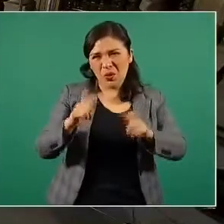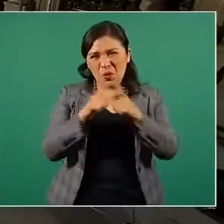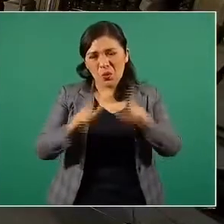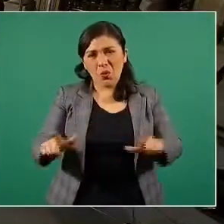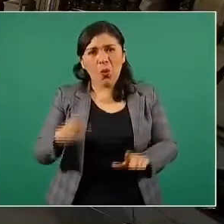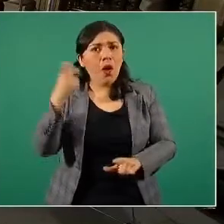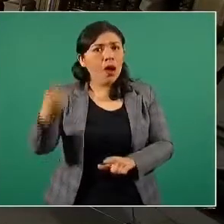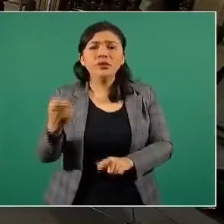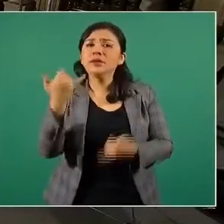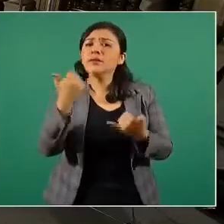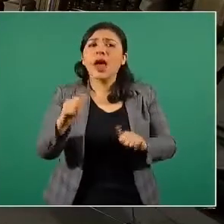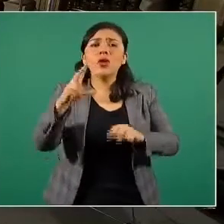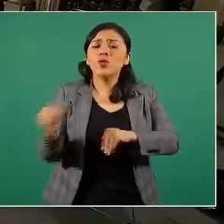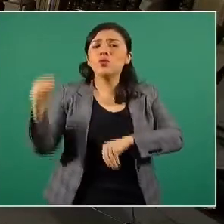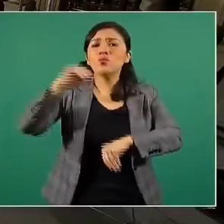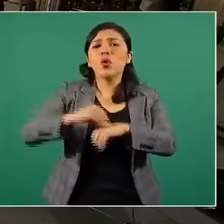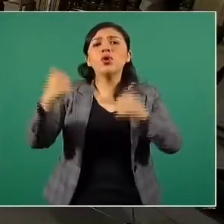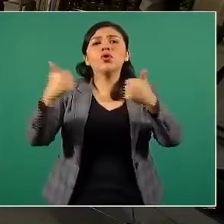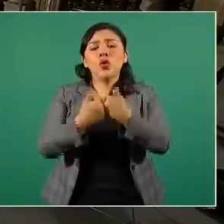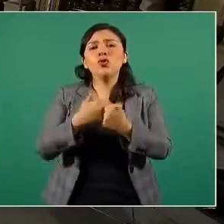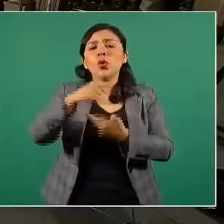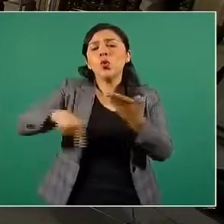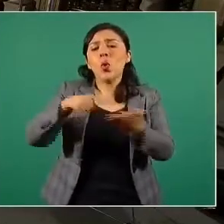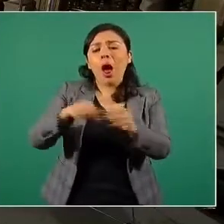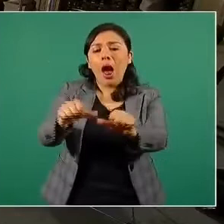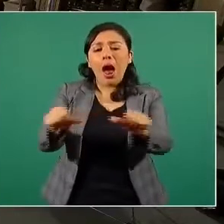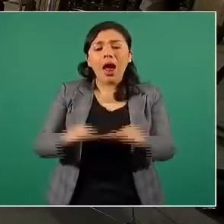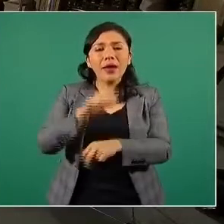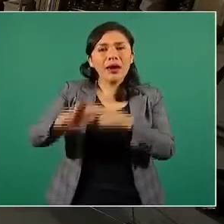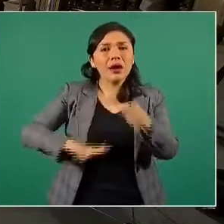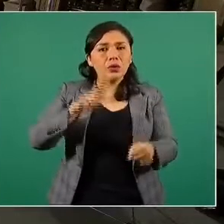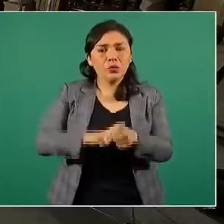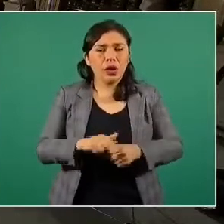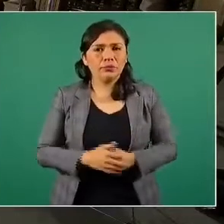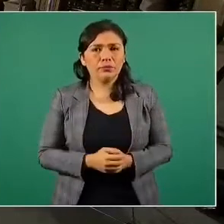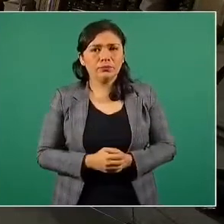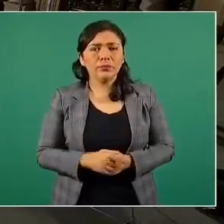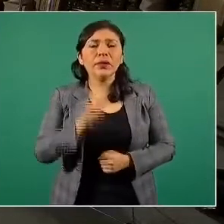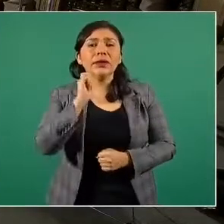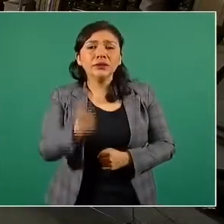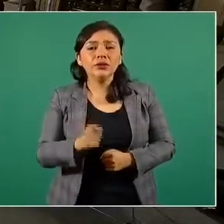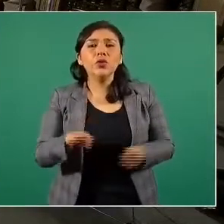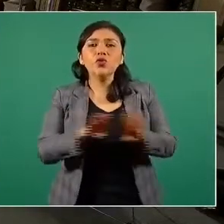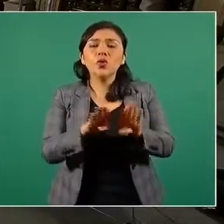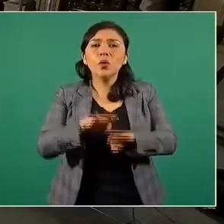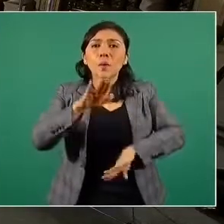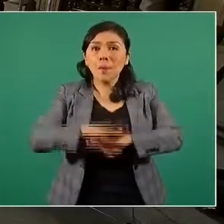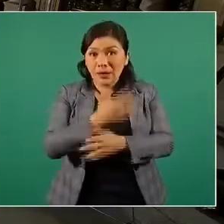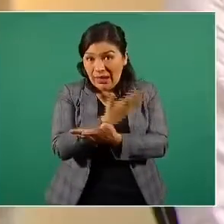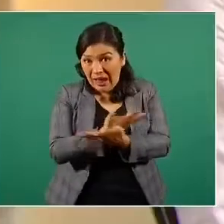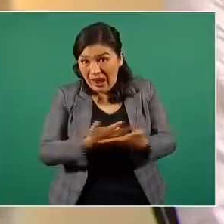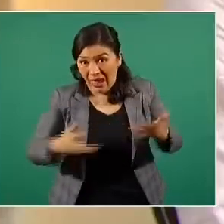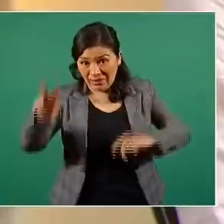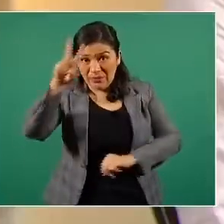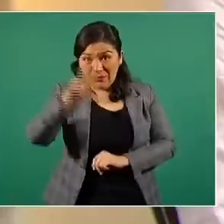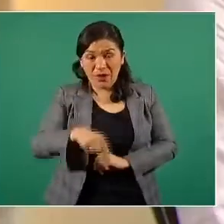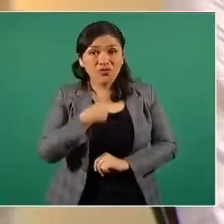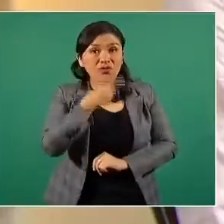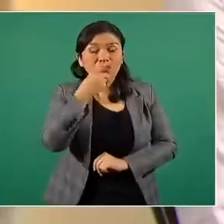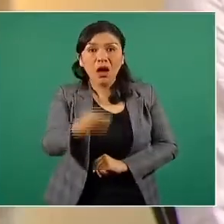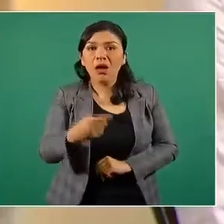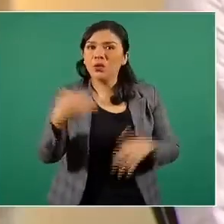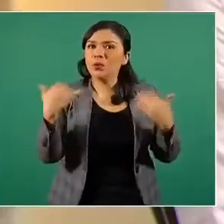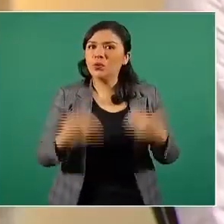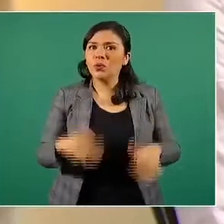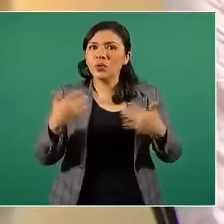de la regulación del área natural protegida. Es decir, del conjunto amplio y, permítame decirlo, inflado